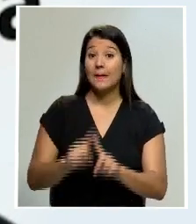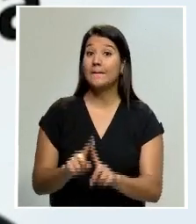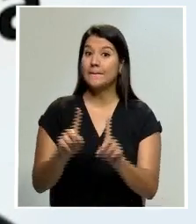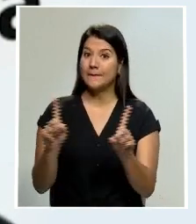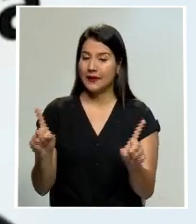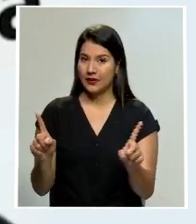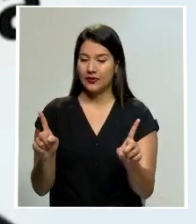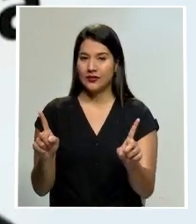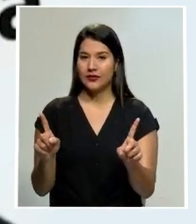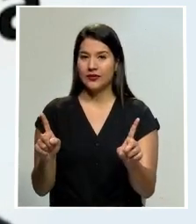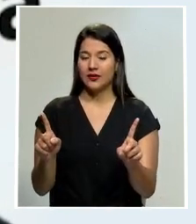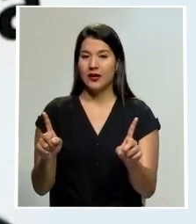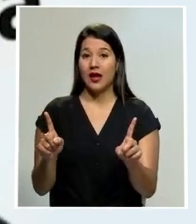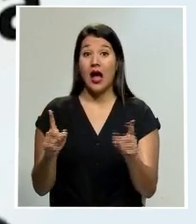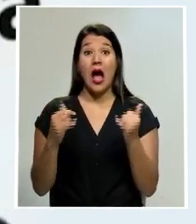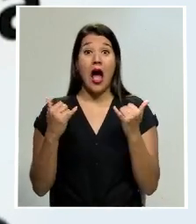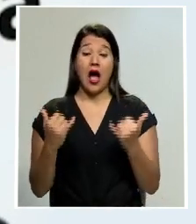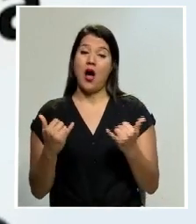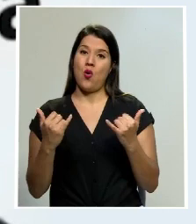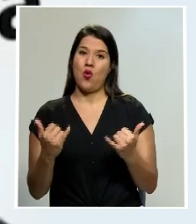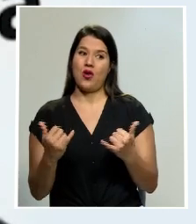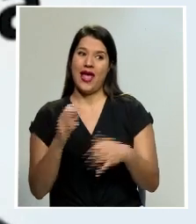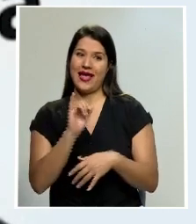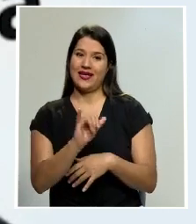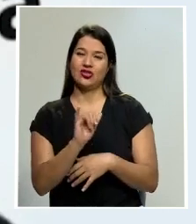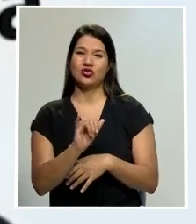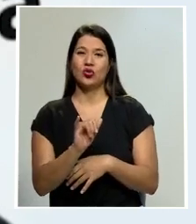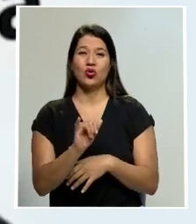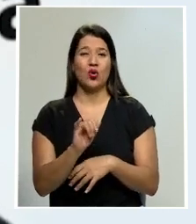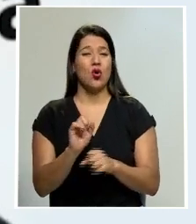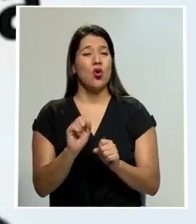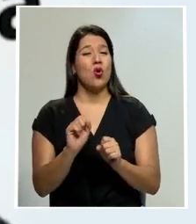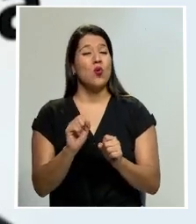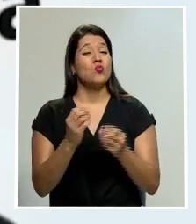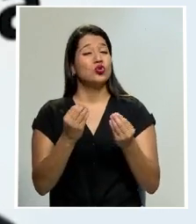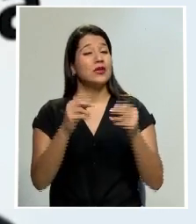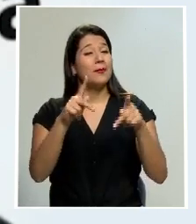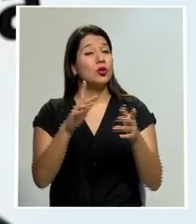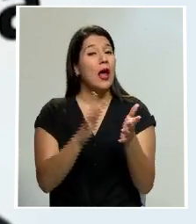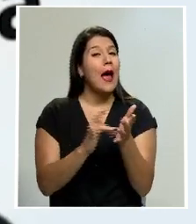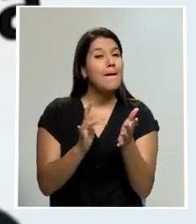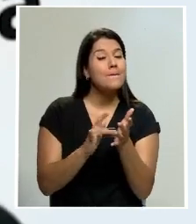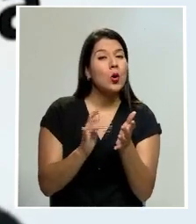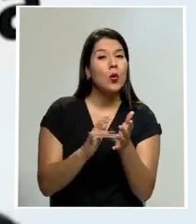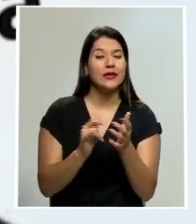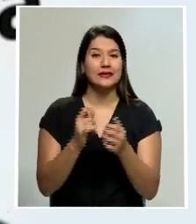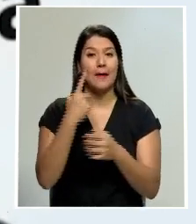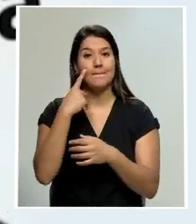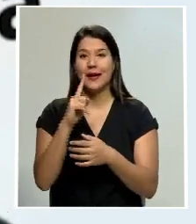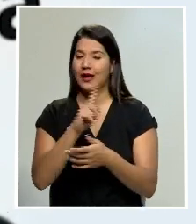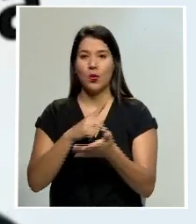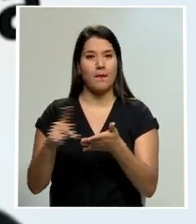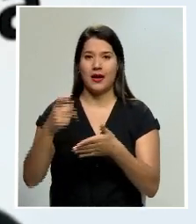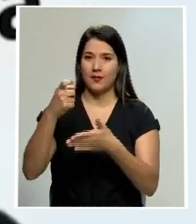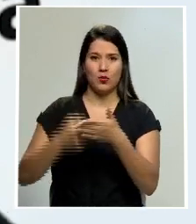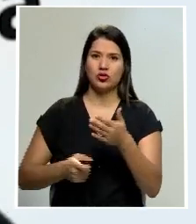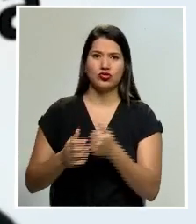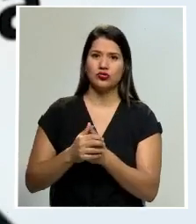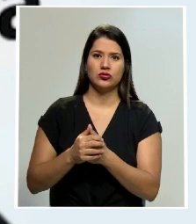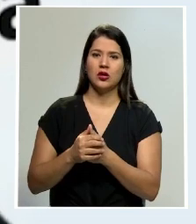ahora se nos ha convertido en un mecanismo de evasión, donde depósiteme por SINPE, págueme por SINPE y